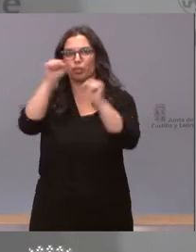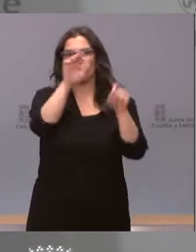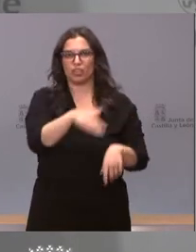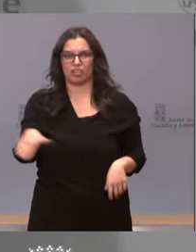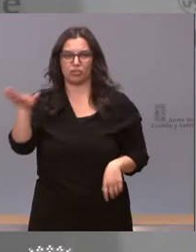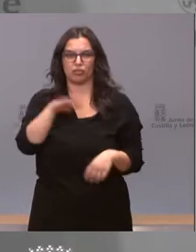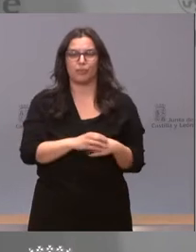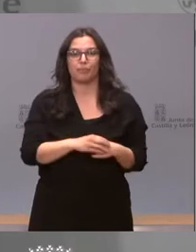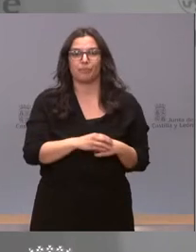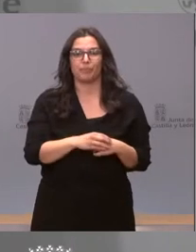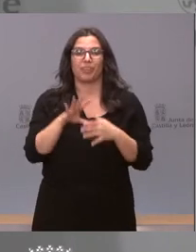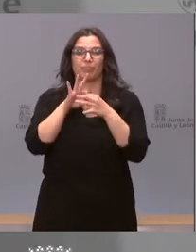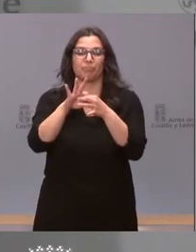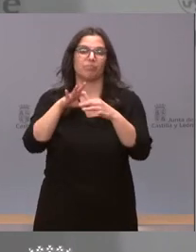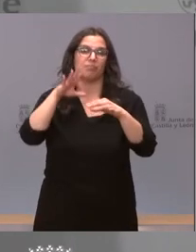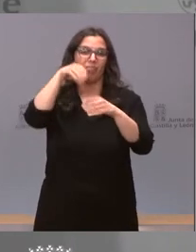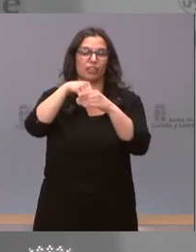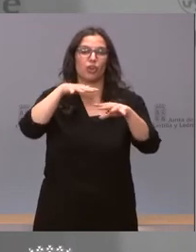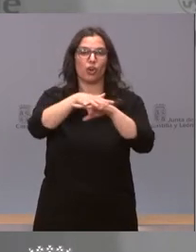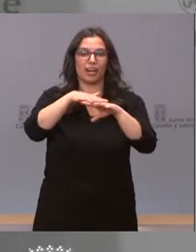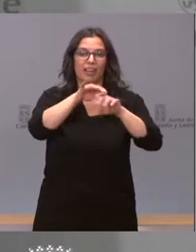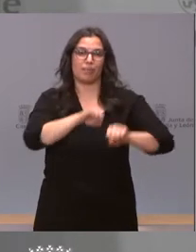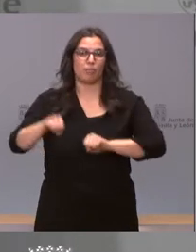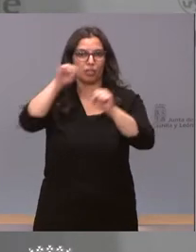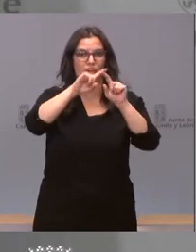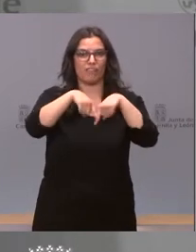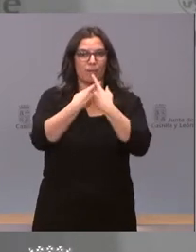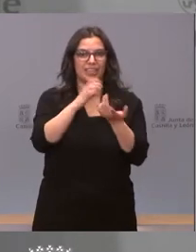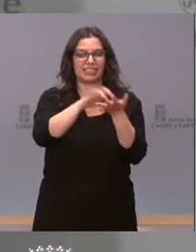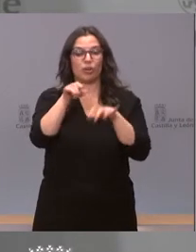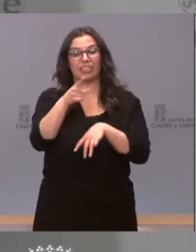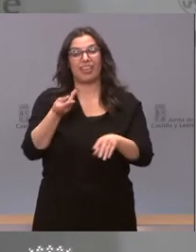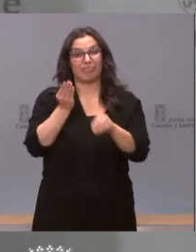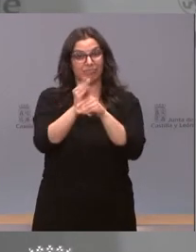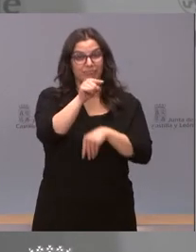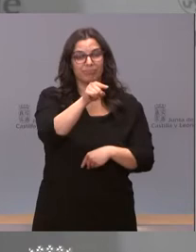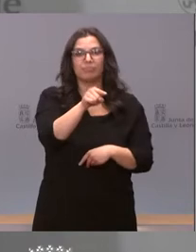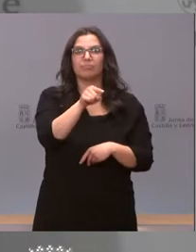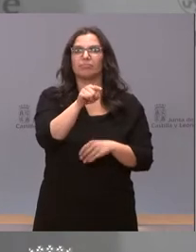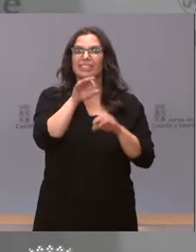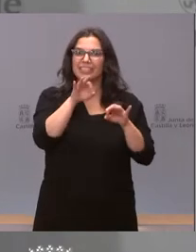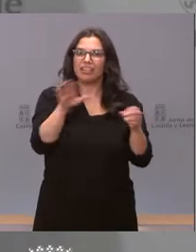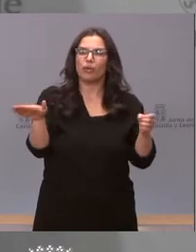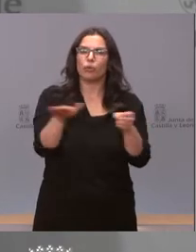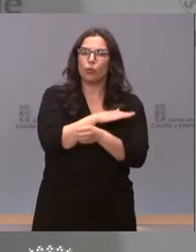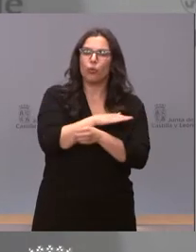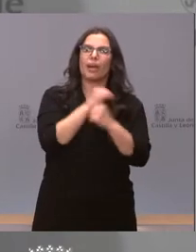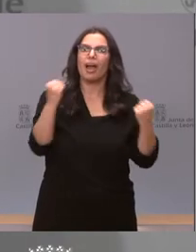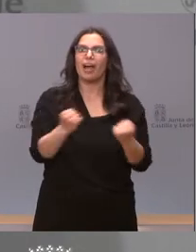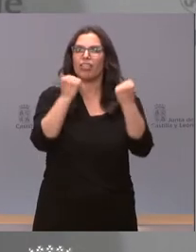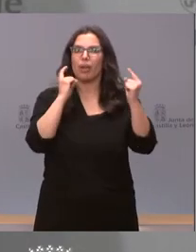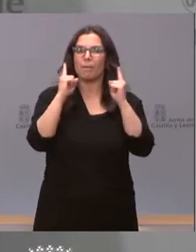en el marco de la Red de Protección a las Familias de Castilla y León. Es una ayuda que se va a destinar a financiar acciones de prevención